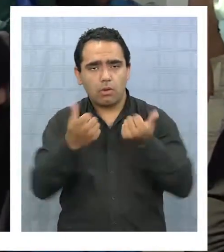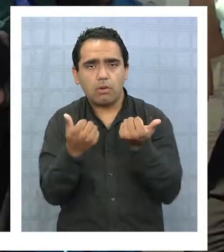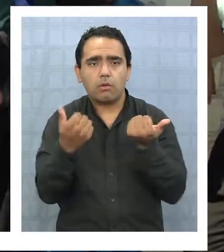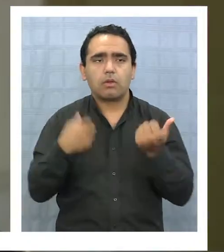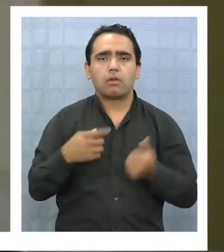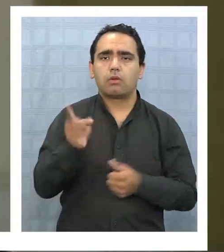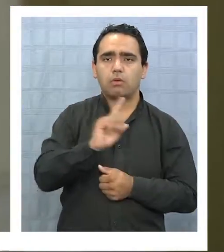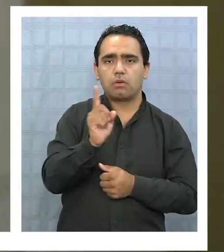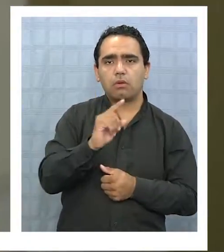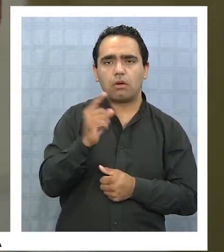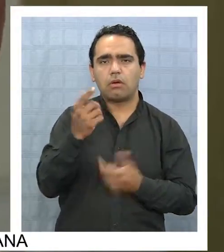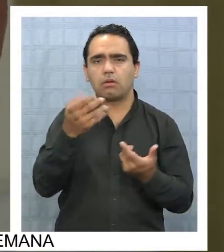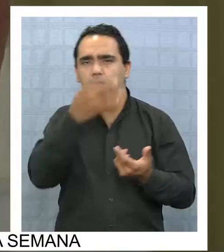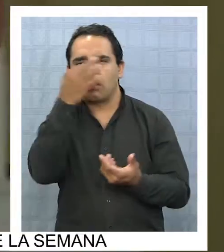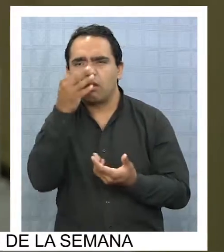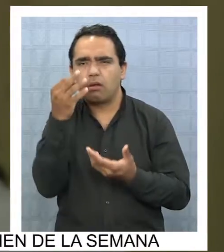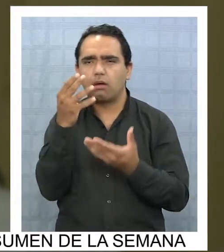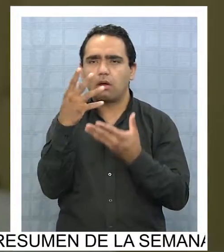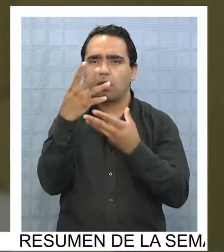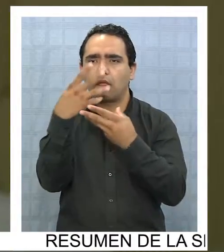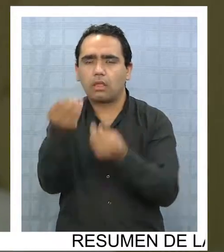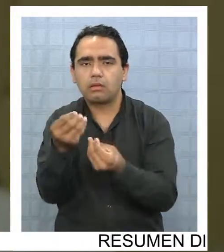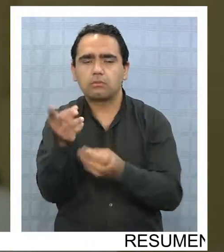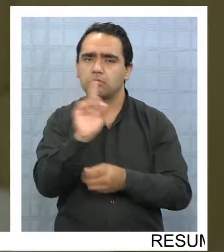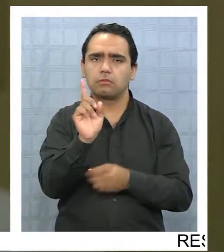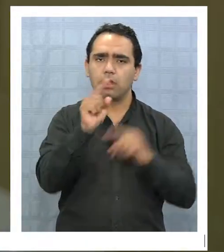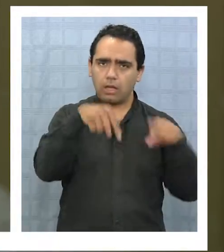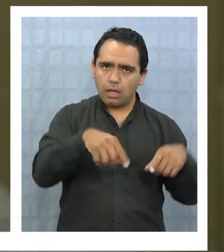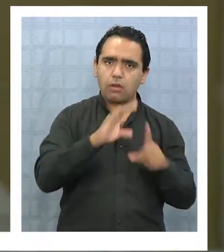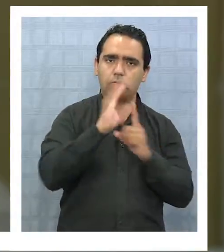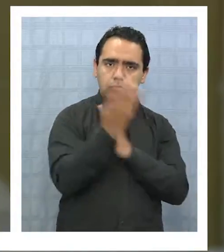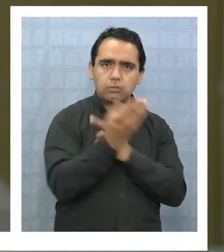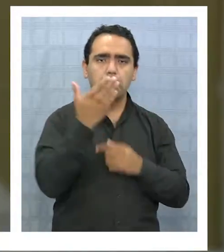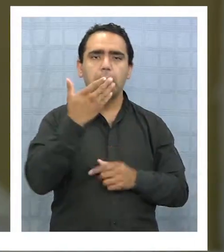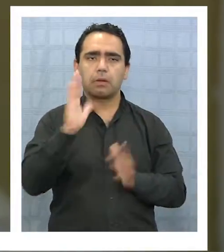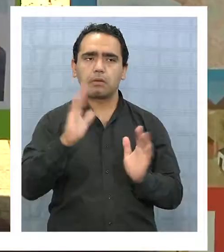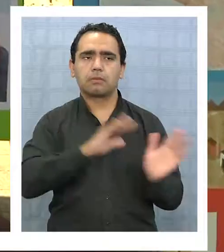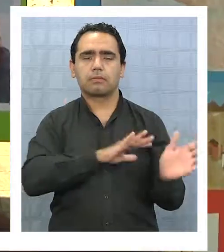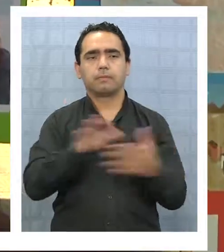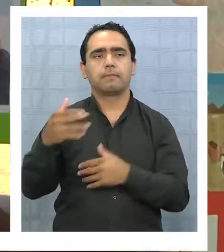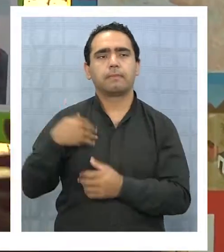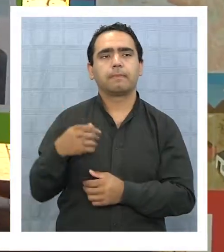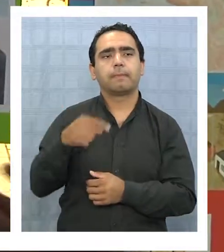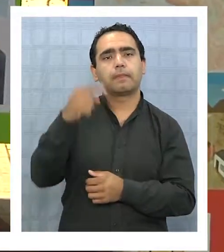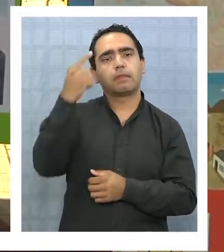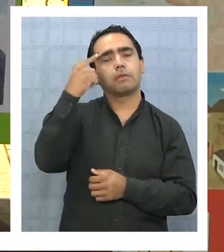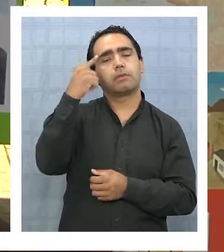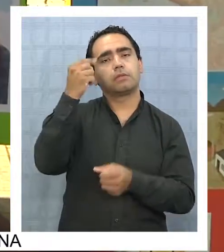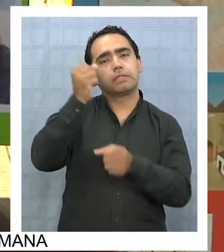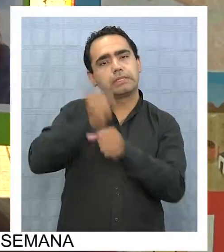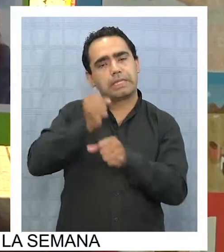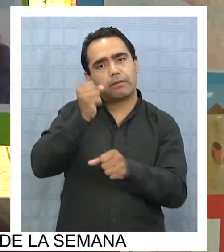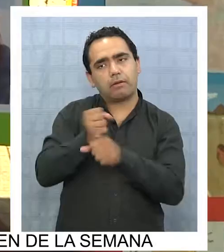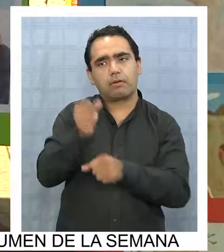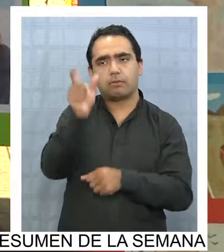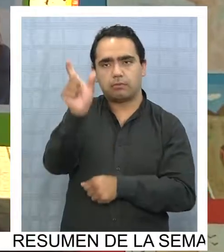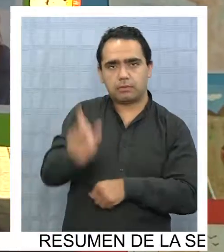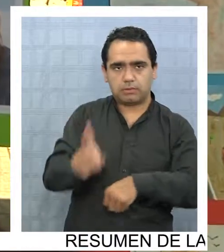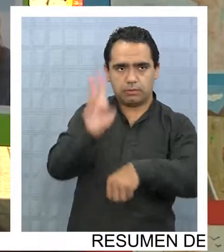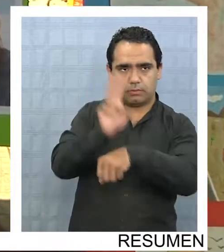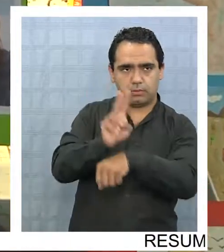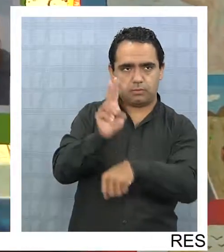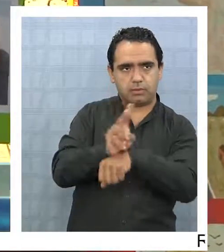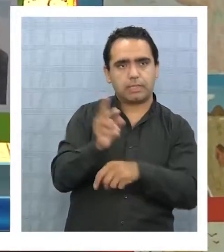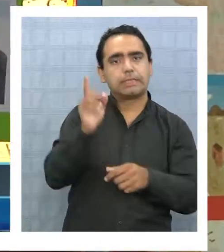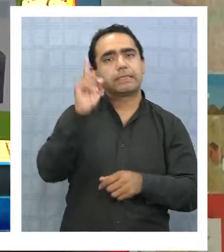meterse o caer en esta situación como la que vemos muchos todos los días en esta ciudad. Yo creo que el trabajo de los profes de Educación Artística hoy en día